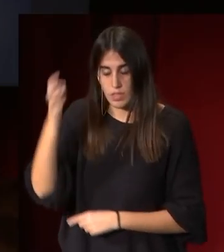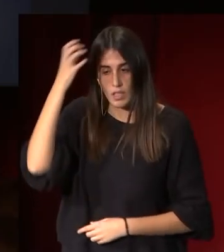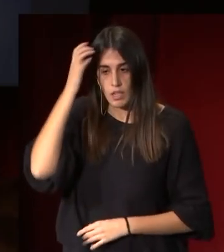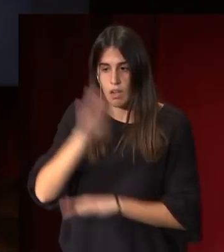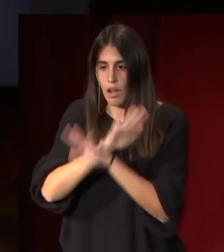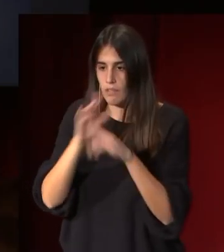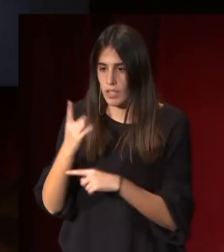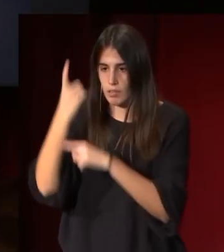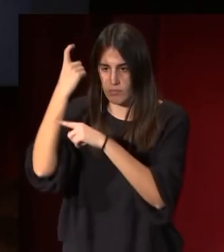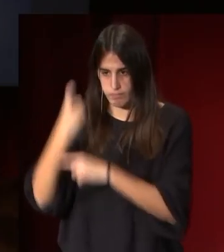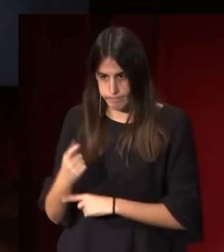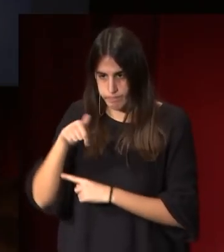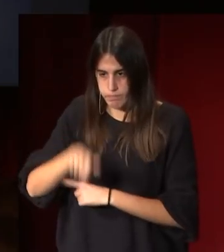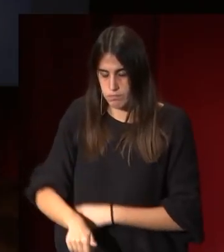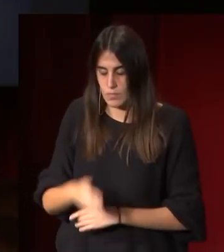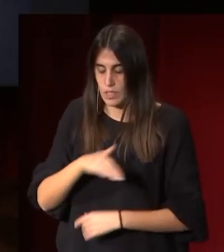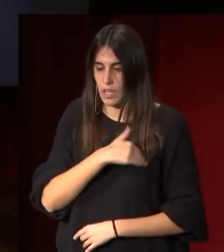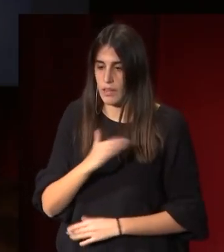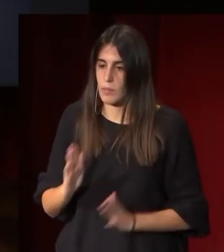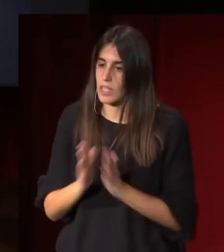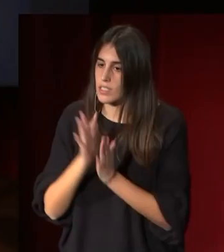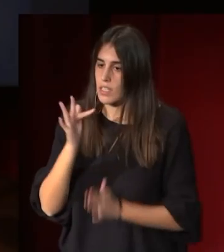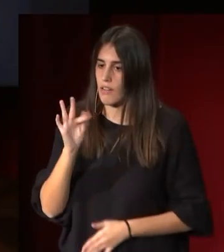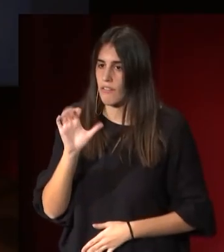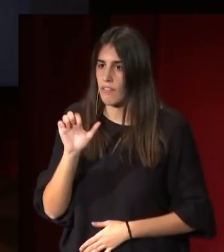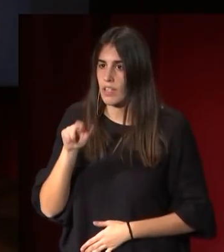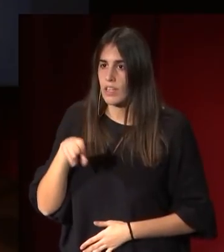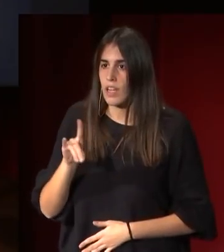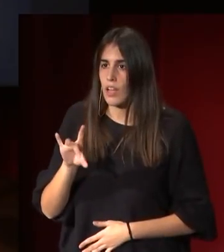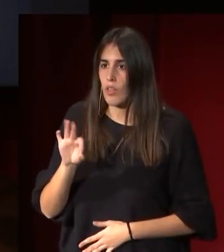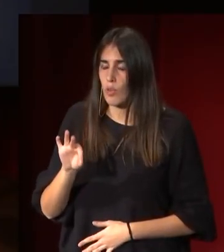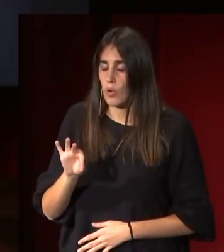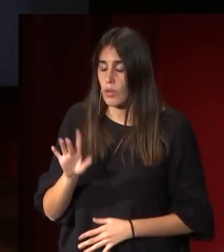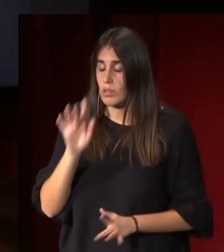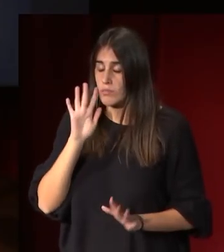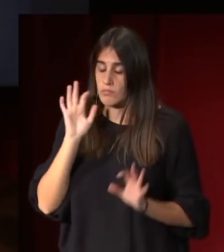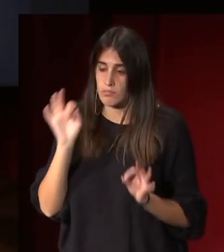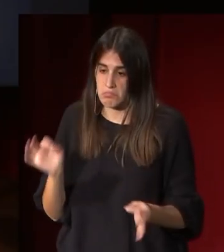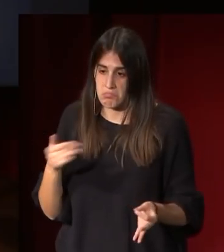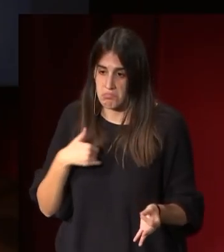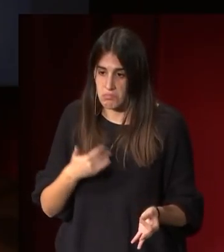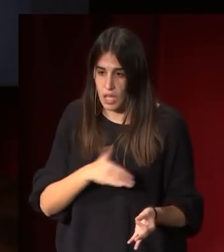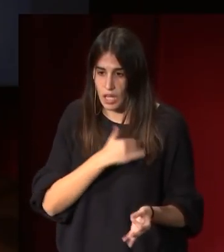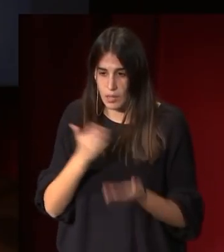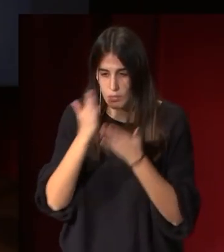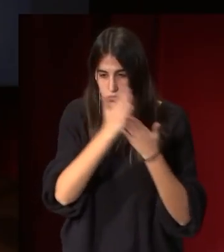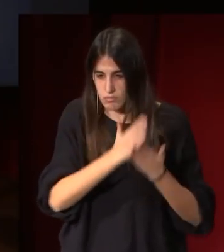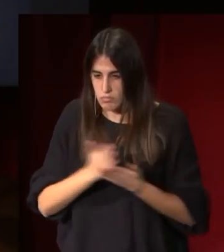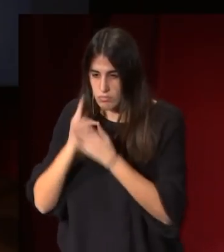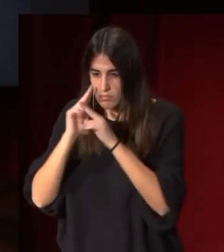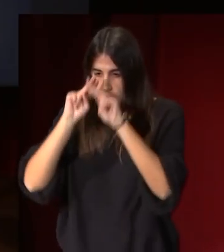quedara en la Academia de San Fernando y la verdad que los académicos estudiaron